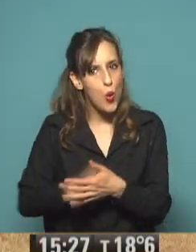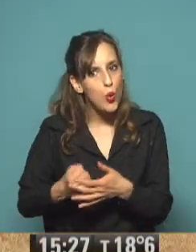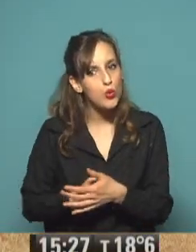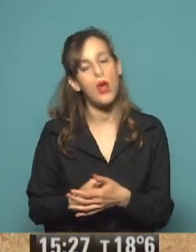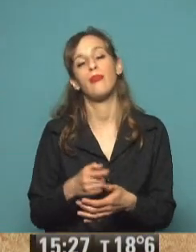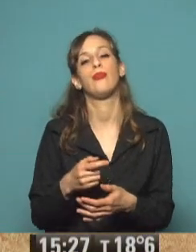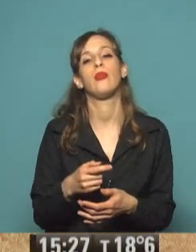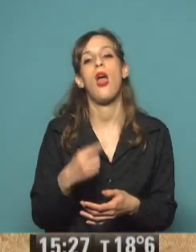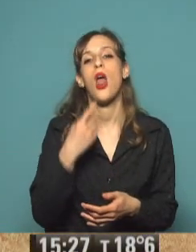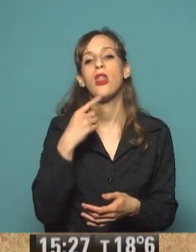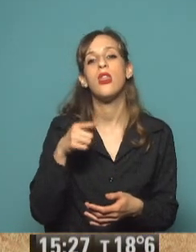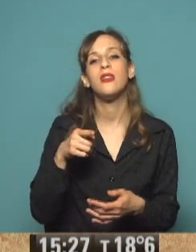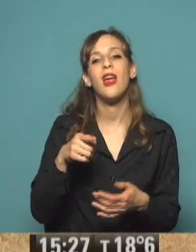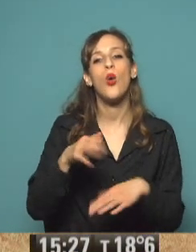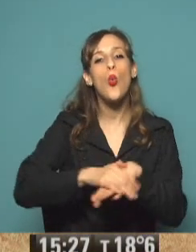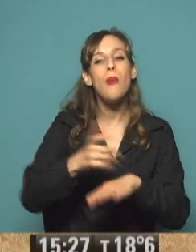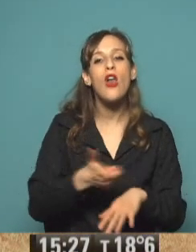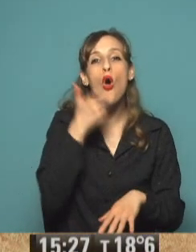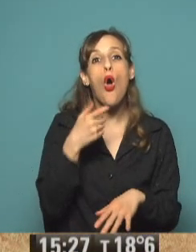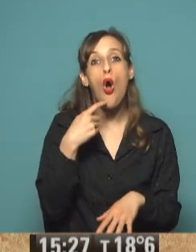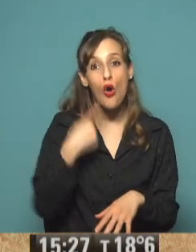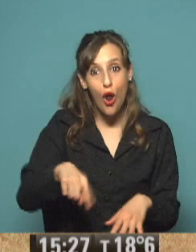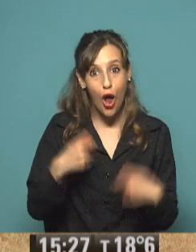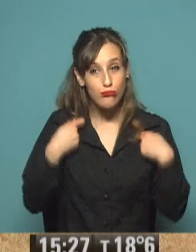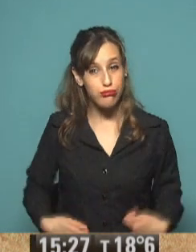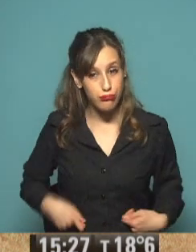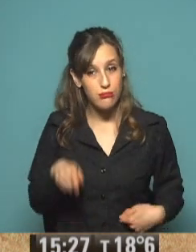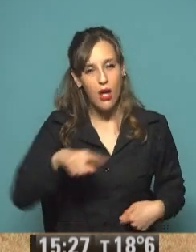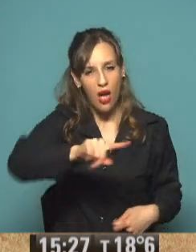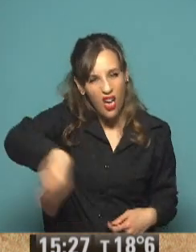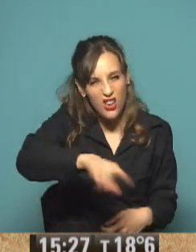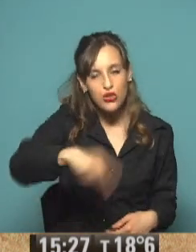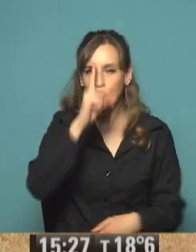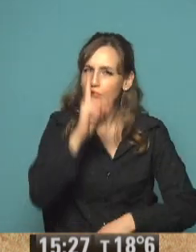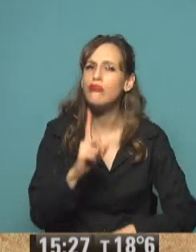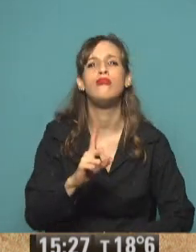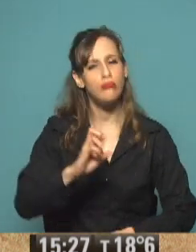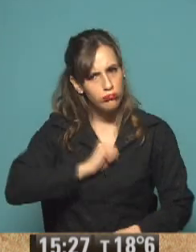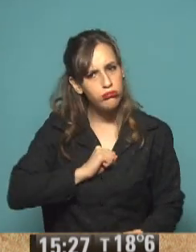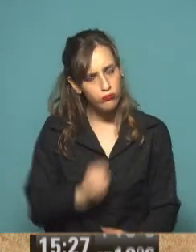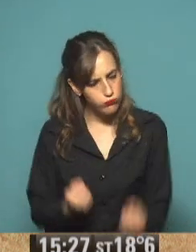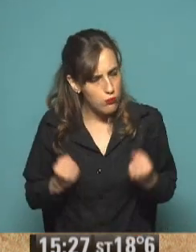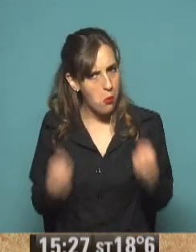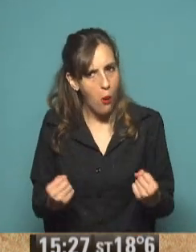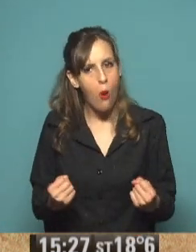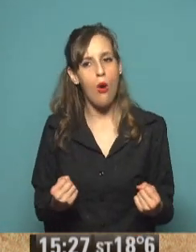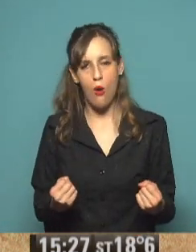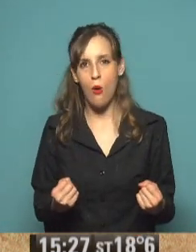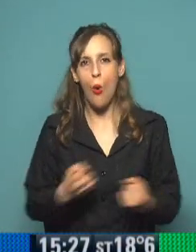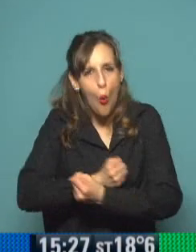Le decían los infernales por sus ponchos rojos. ¡Ah, mirá! Y por su valentía, porque combatieron con mucha valentía y